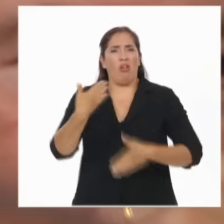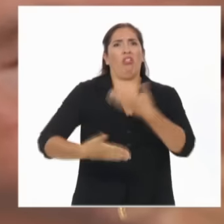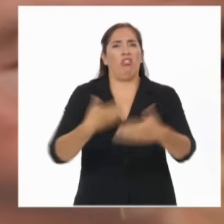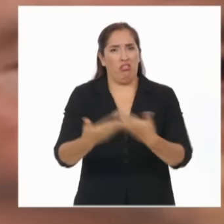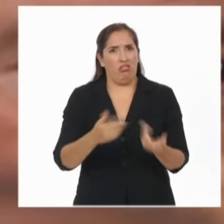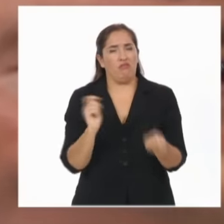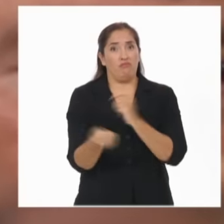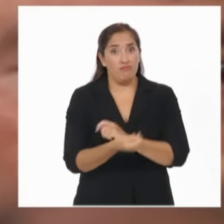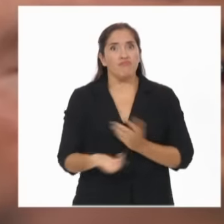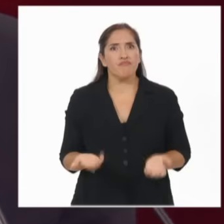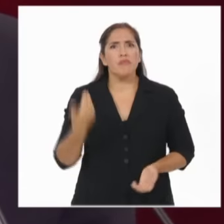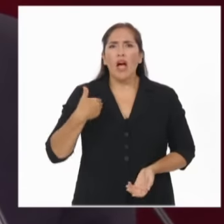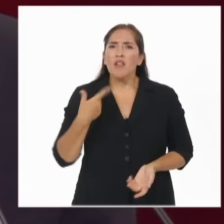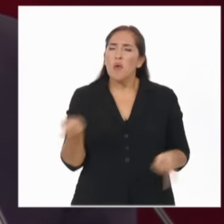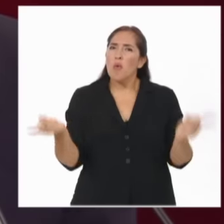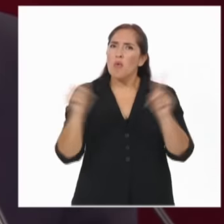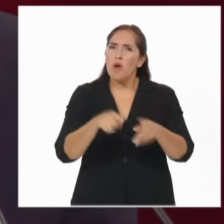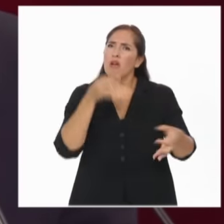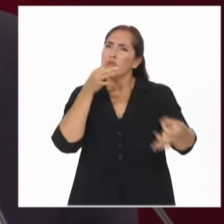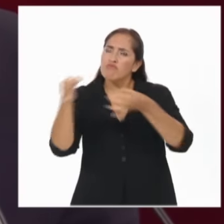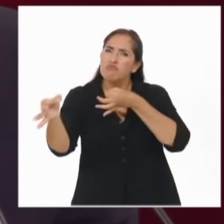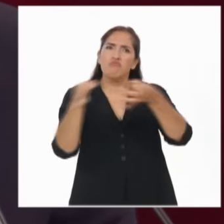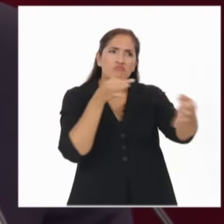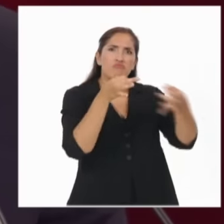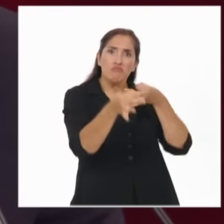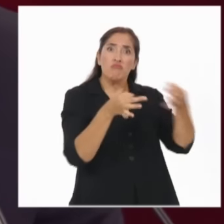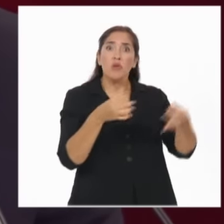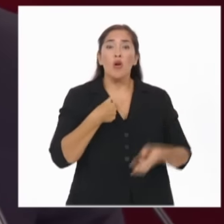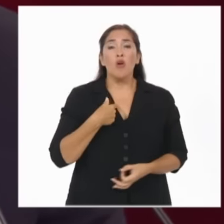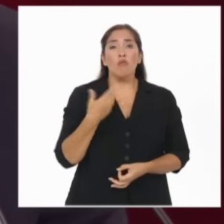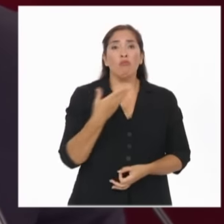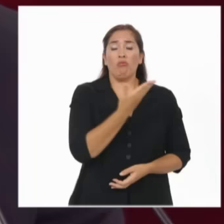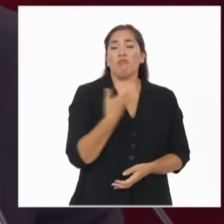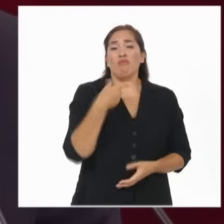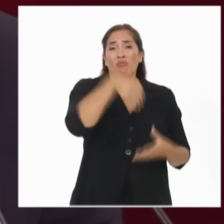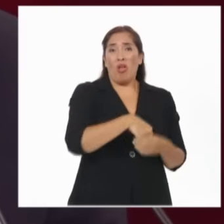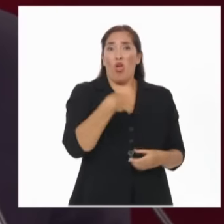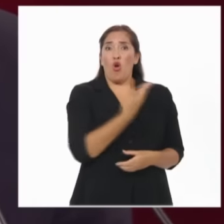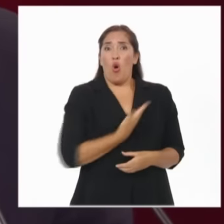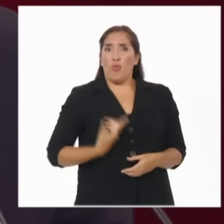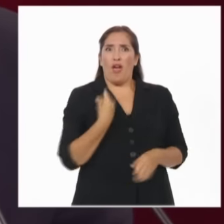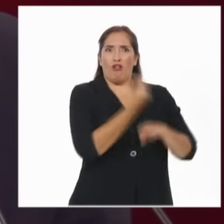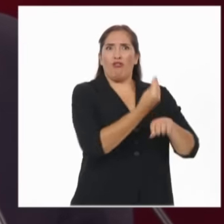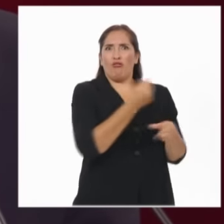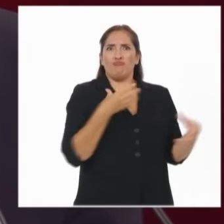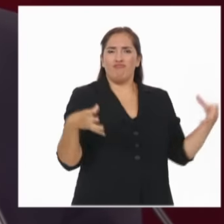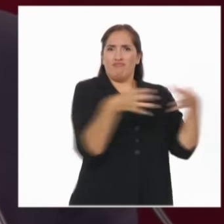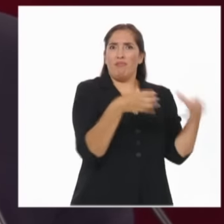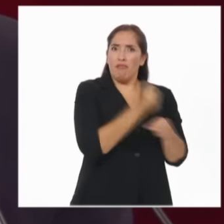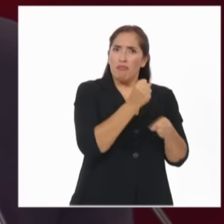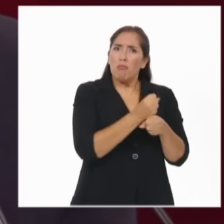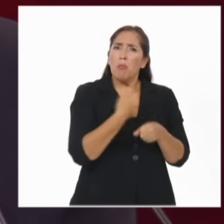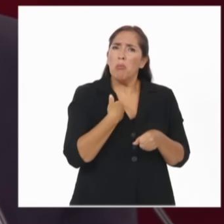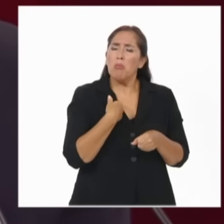La Argentina ha vuelto al diálogo. Los funcionarios de mi gobierno y yo personalmente seguimos tocando